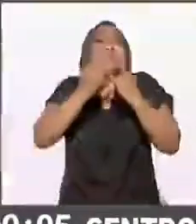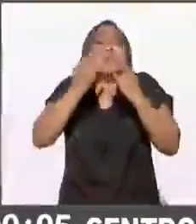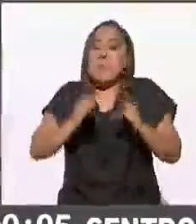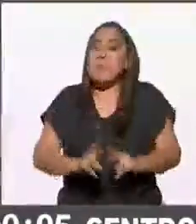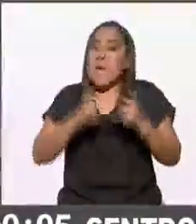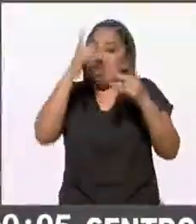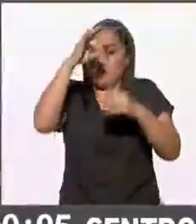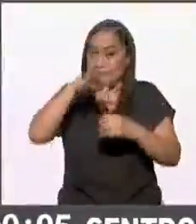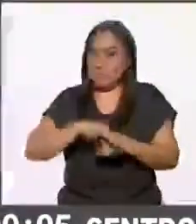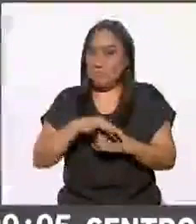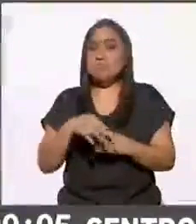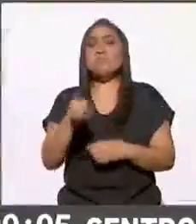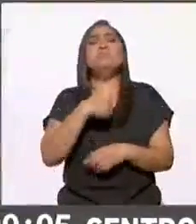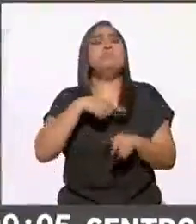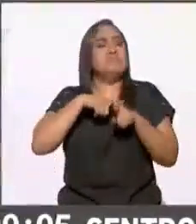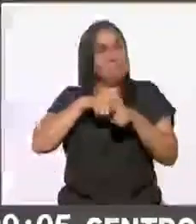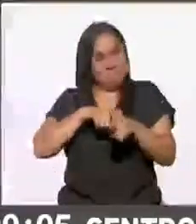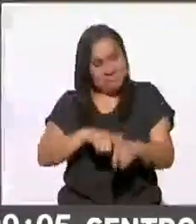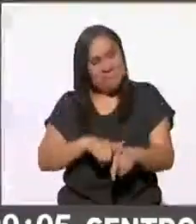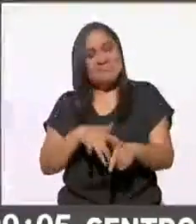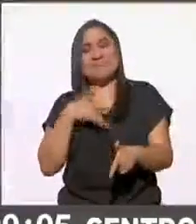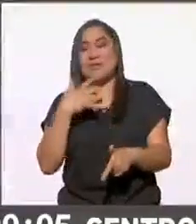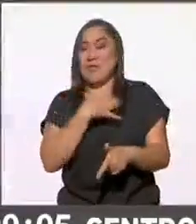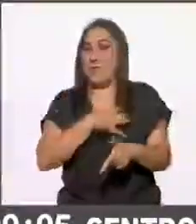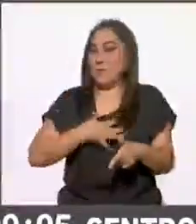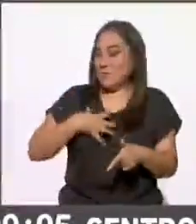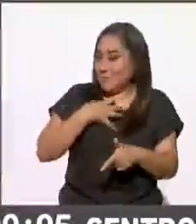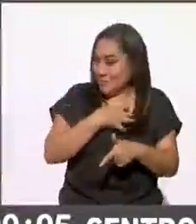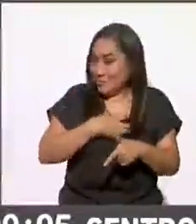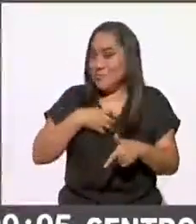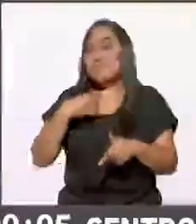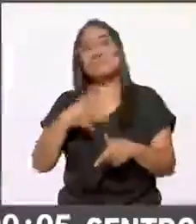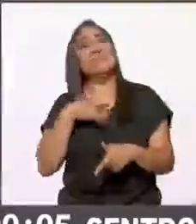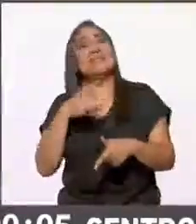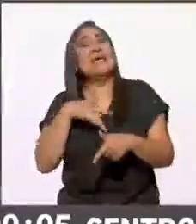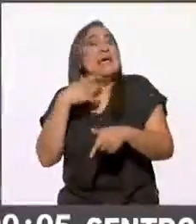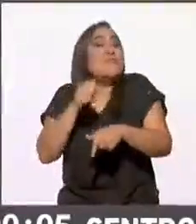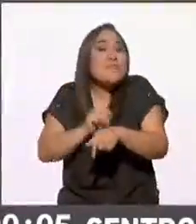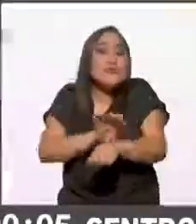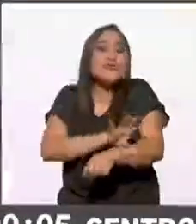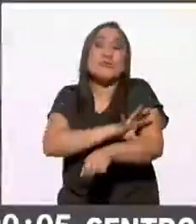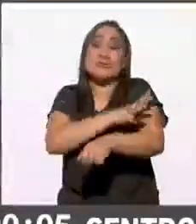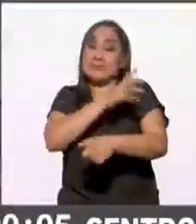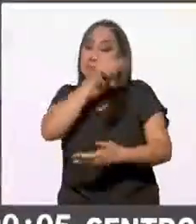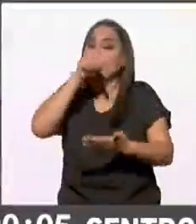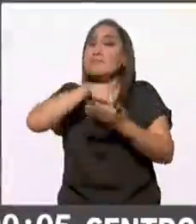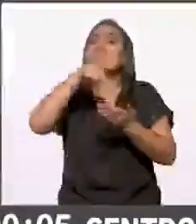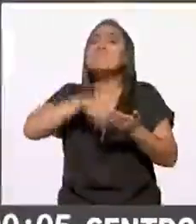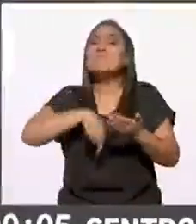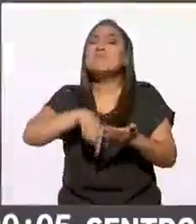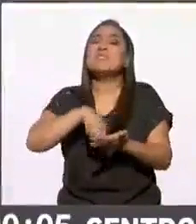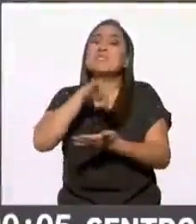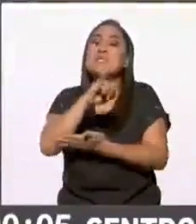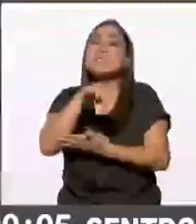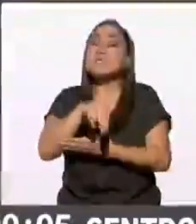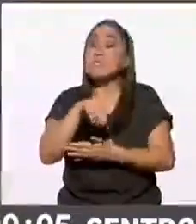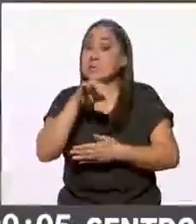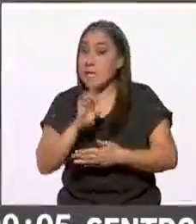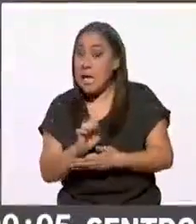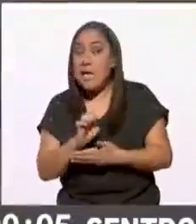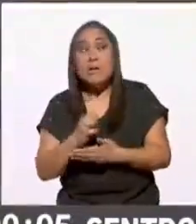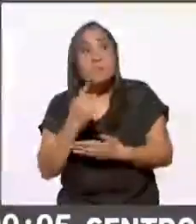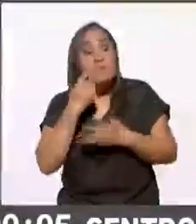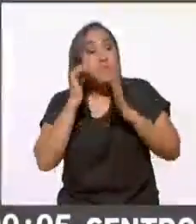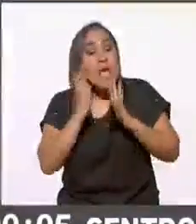seguimos muy emocionados seguimos muy entusiasmados de estar aquí en el Instituto Nacional Electoral justo con los